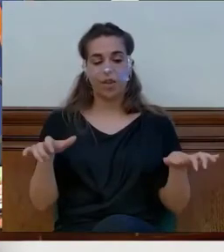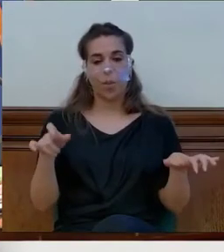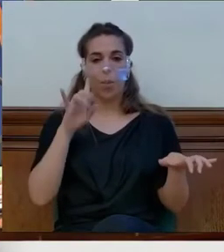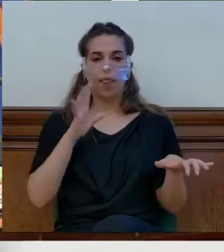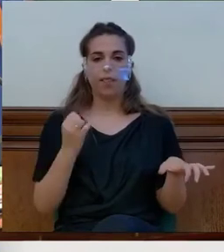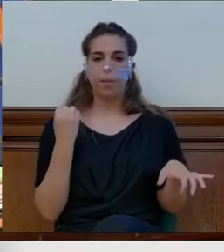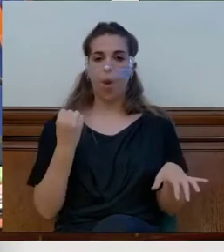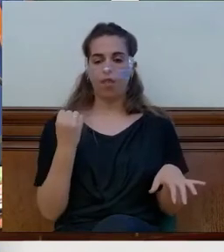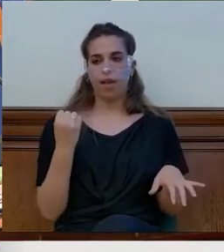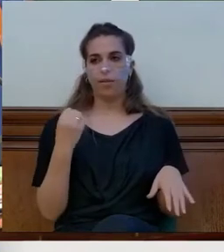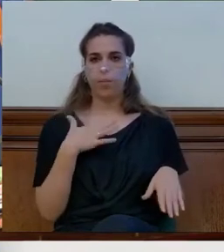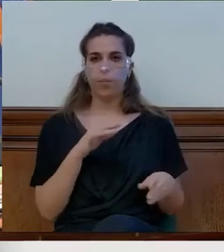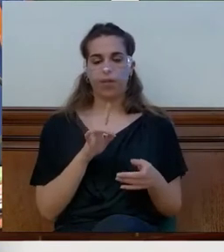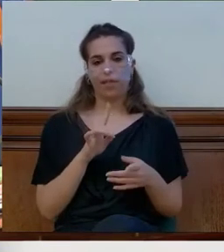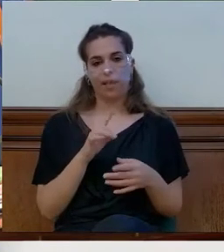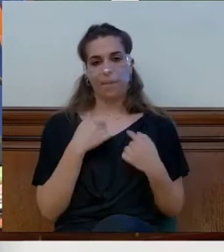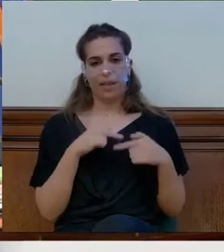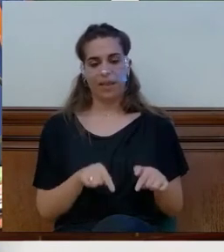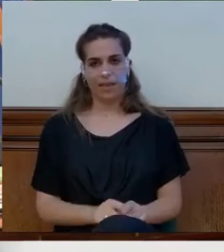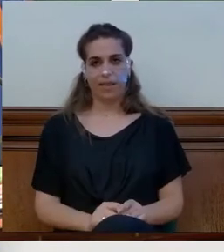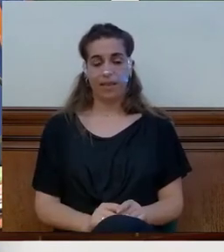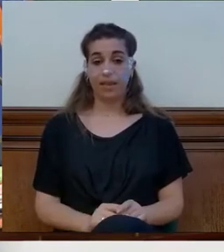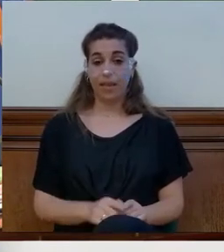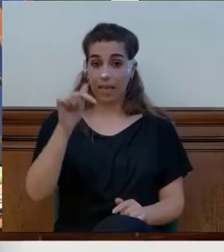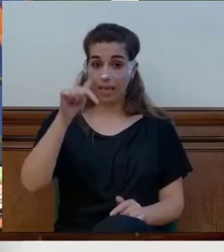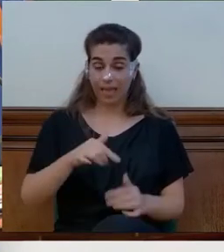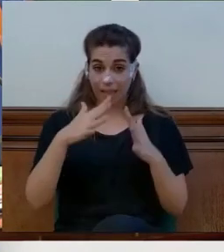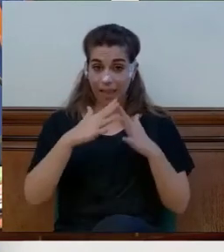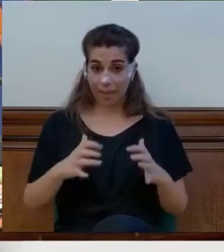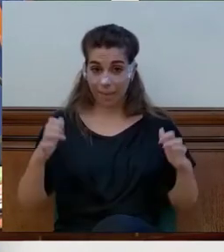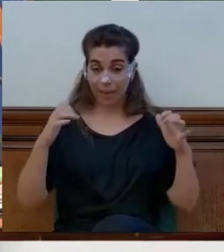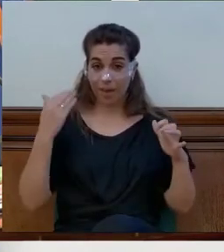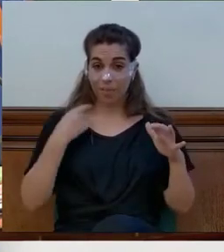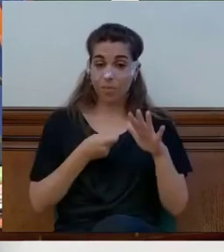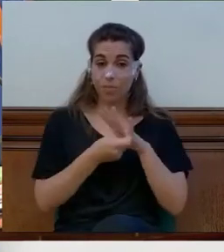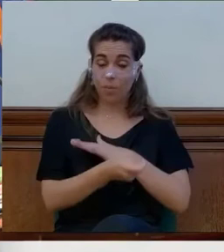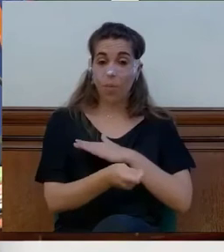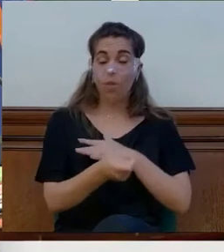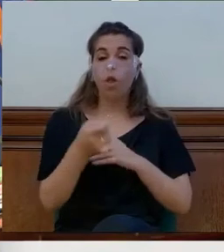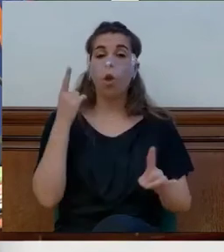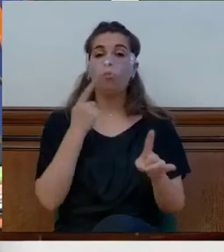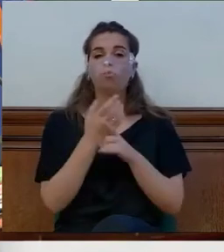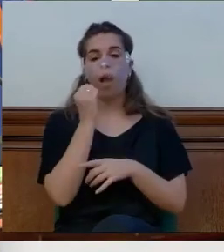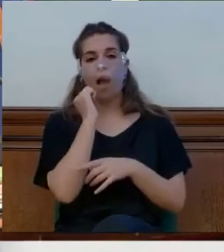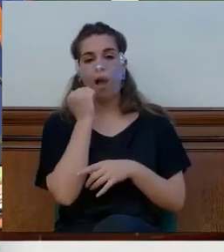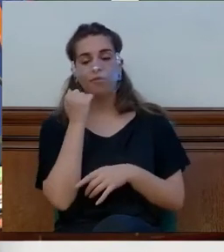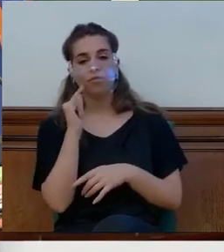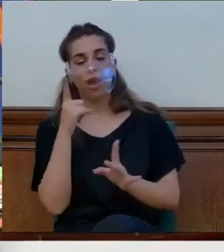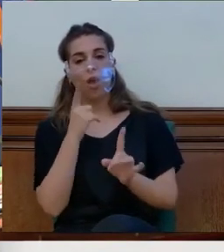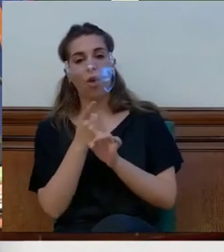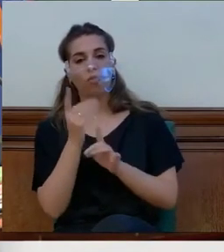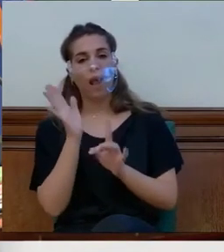traen a este Pleno ahora una moción contra el abuso y maltrato a las personas mayores y en defensa del buen